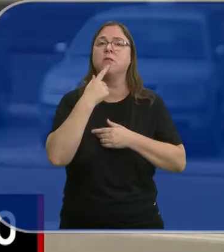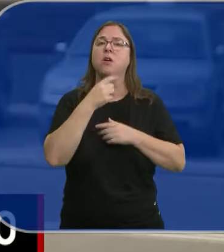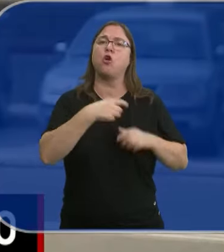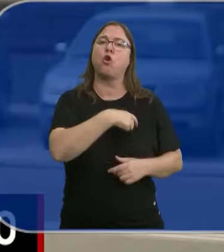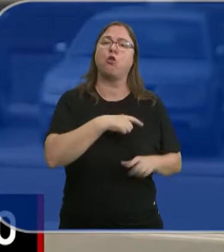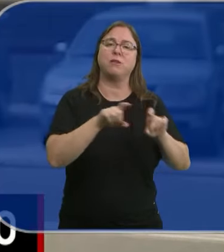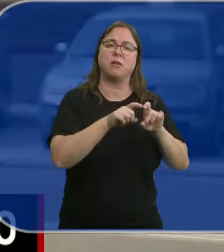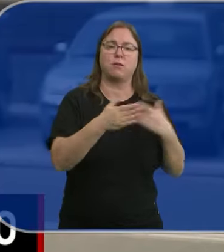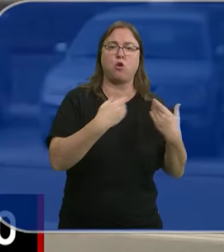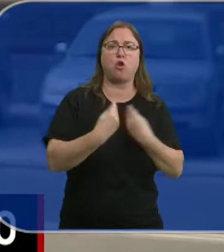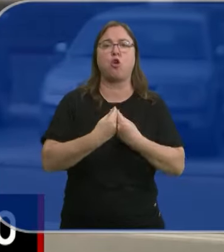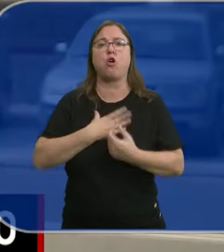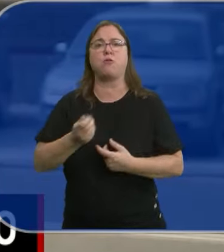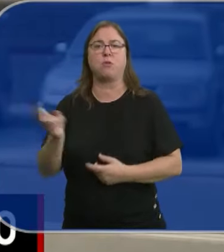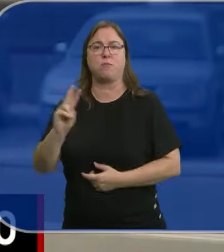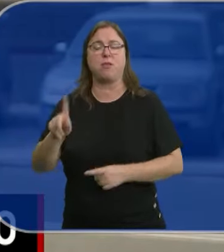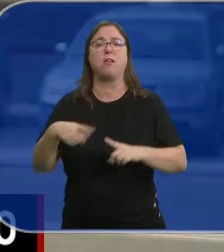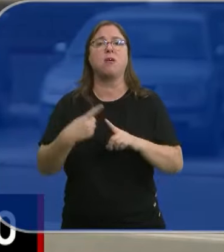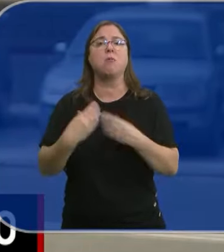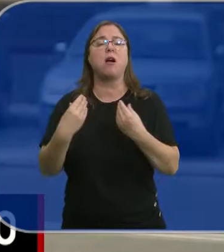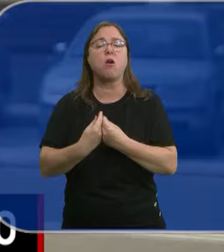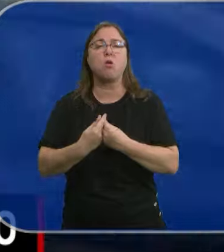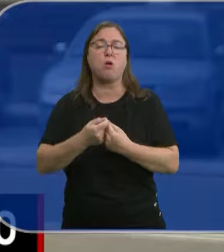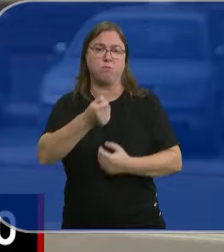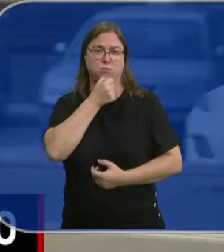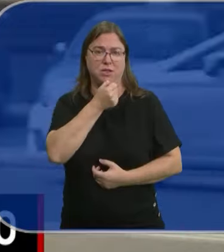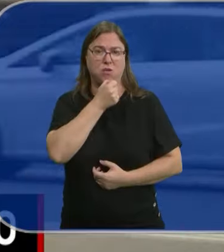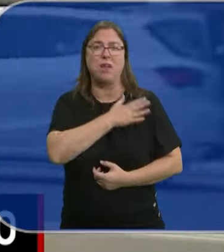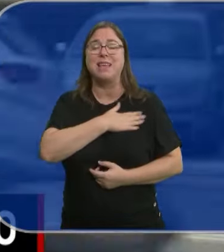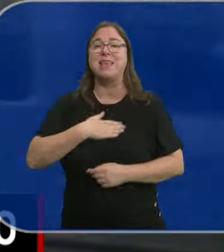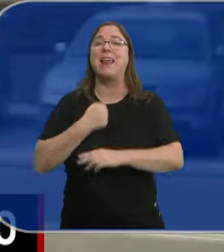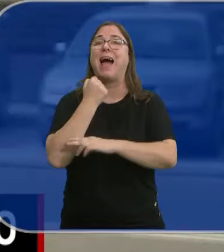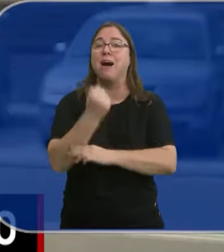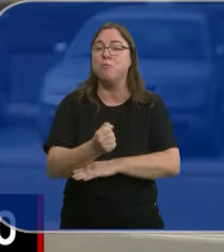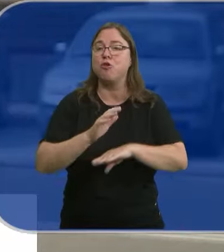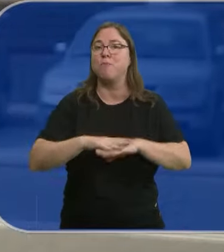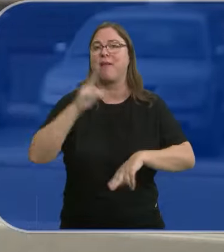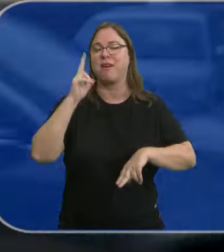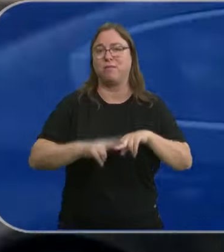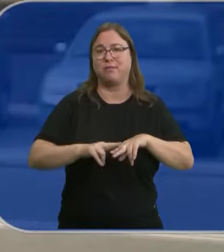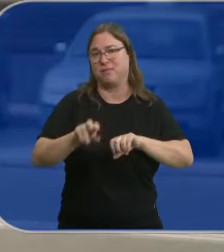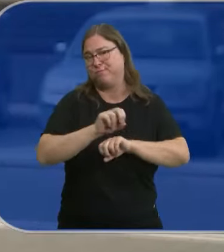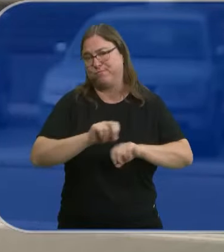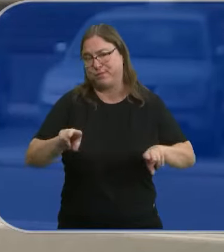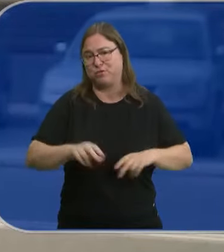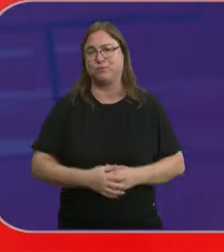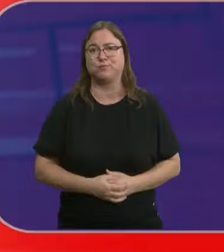Ayuntamiento de Valladolid y la Junta de Castilla y León y por otro con el Partido Socialista. Buscan apoyos para evitar un final trágico.